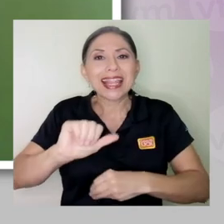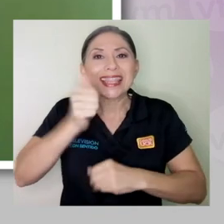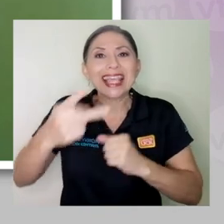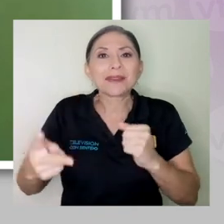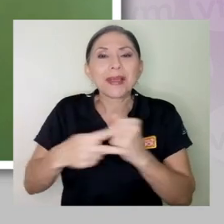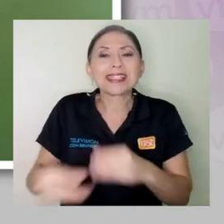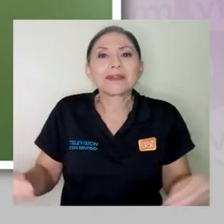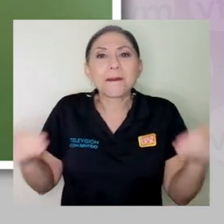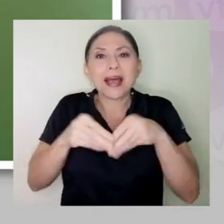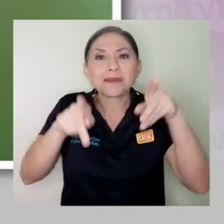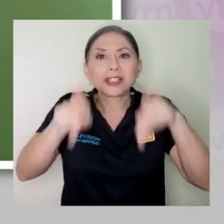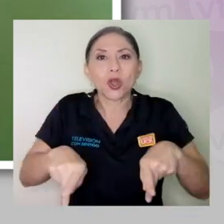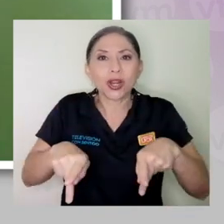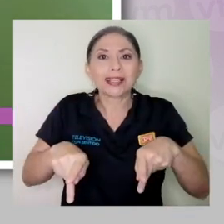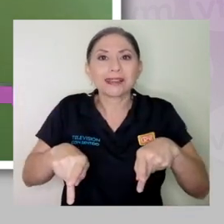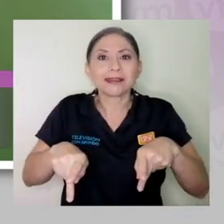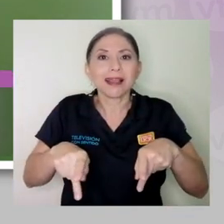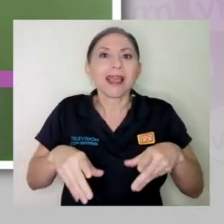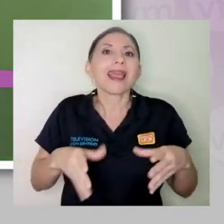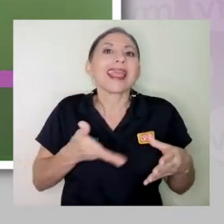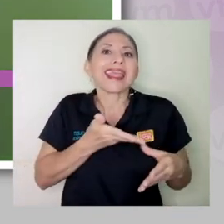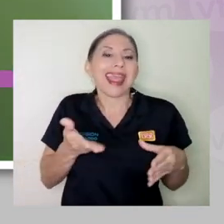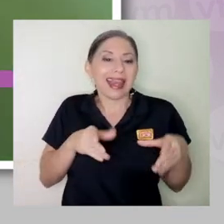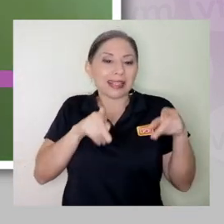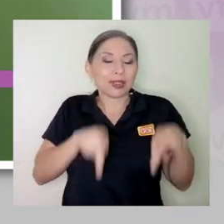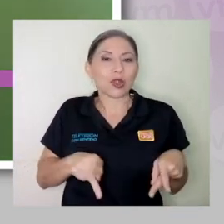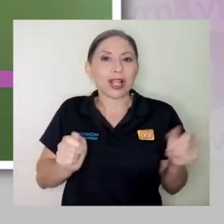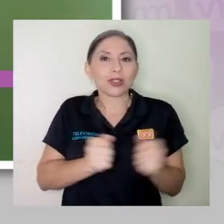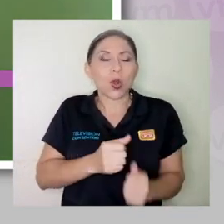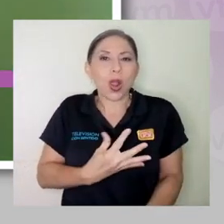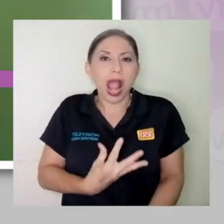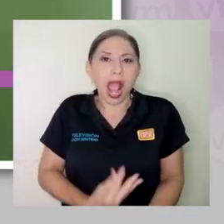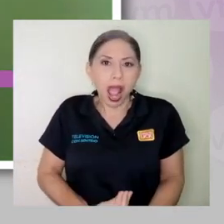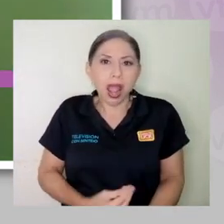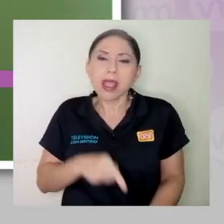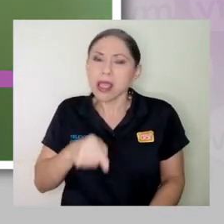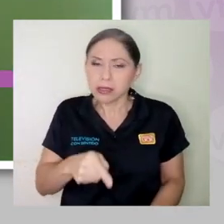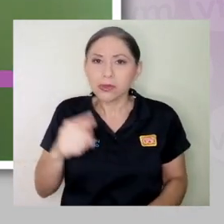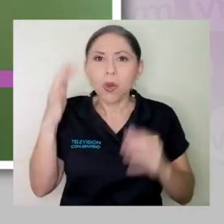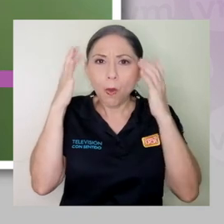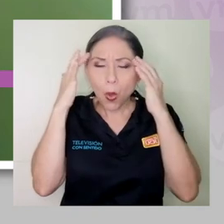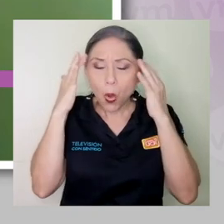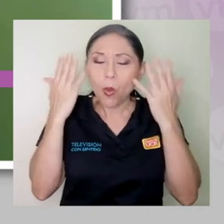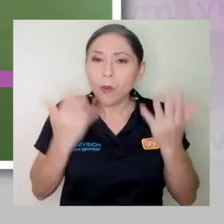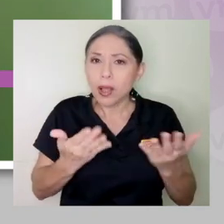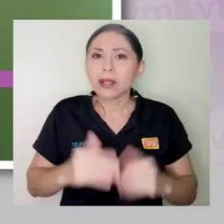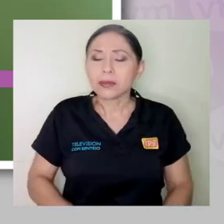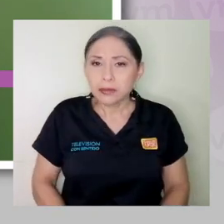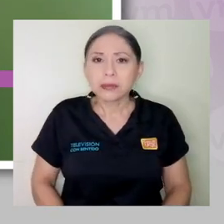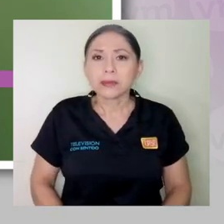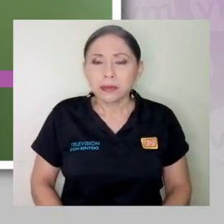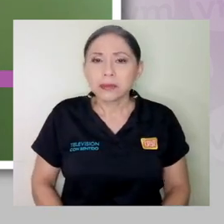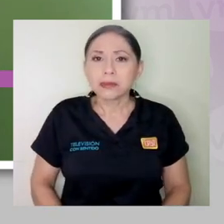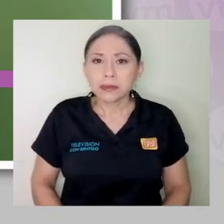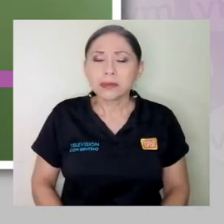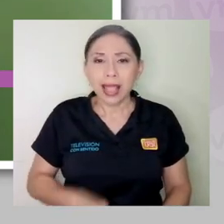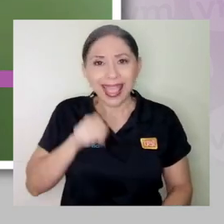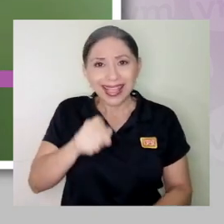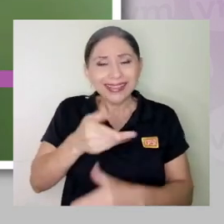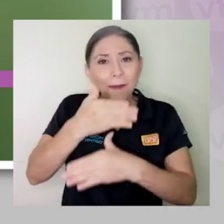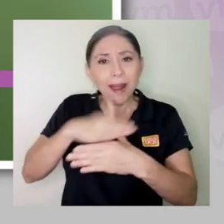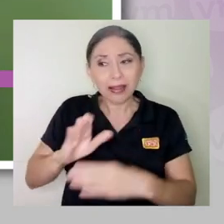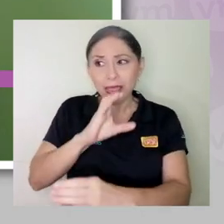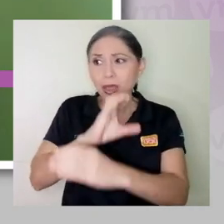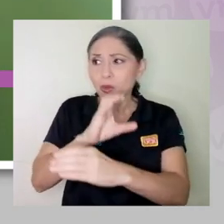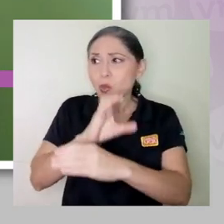con hambre en la región y eso es muy preocupante, muy, muy preocupante. Esa parte de sostenibilidad también involucra